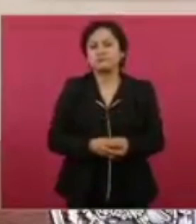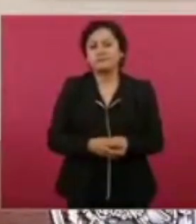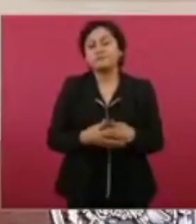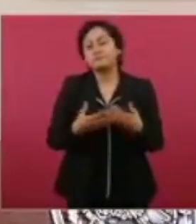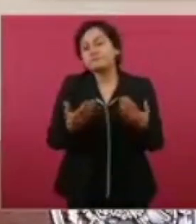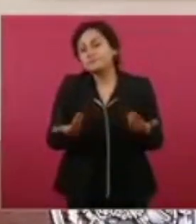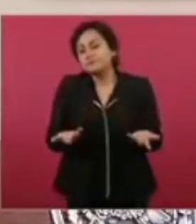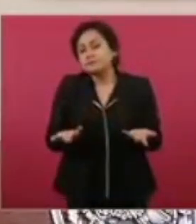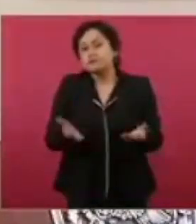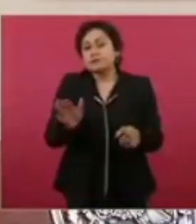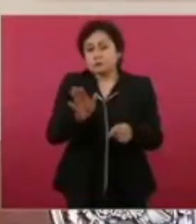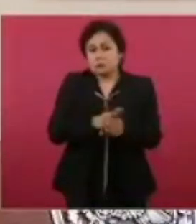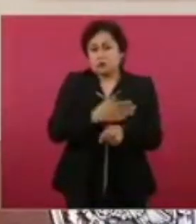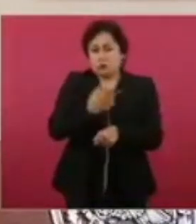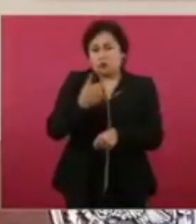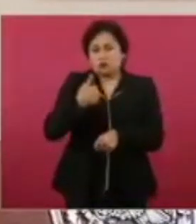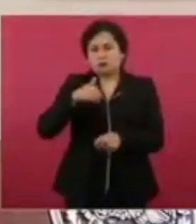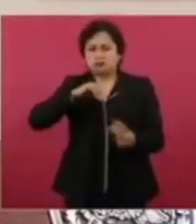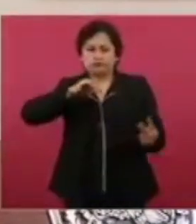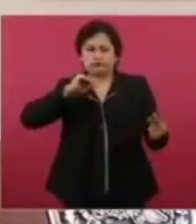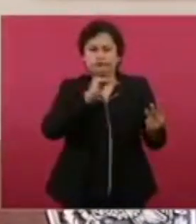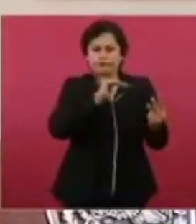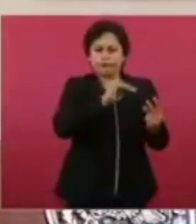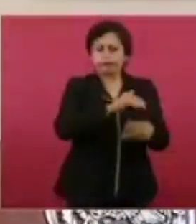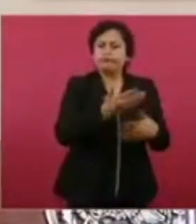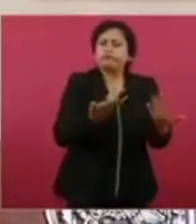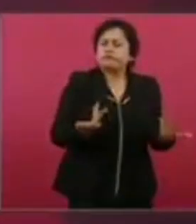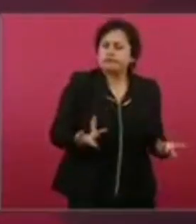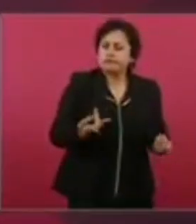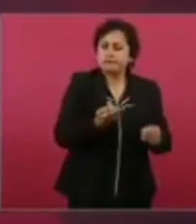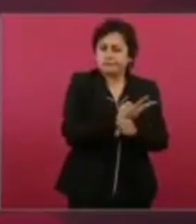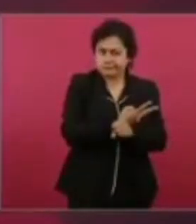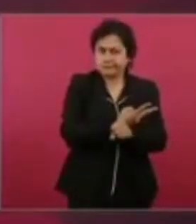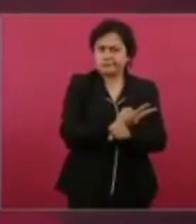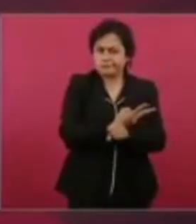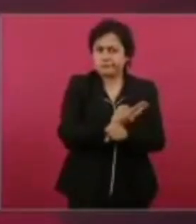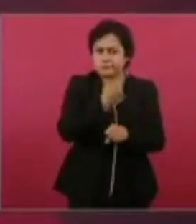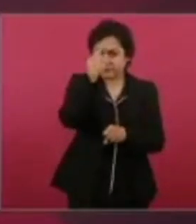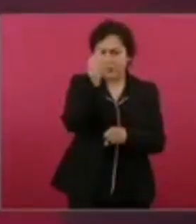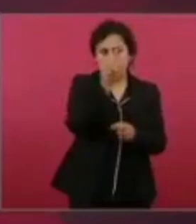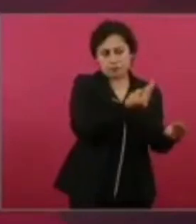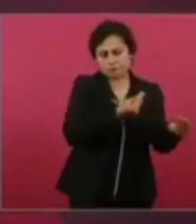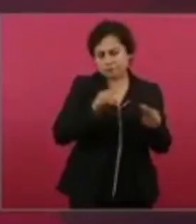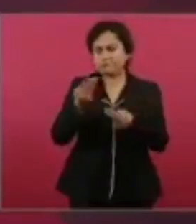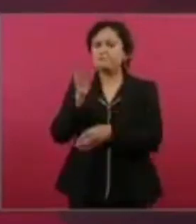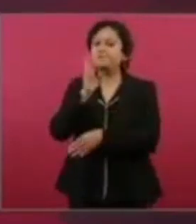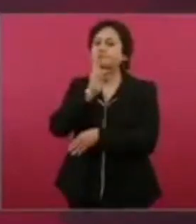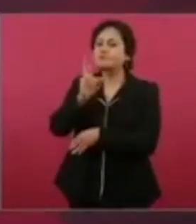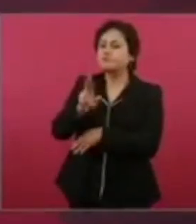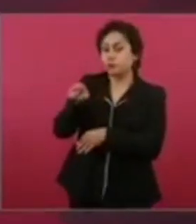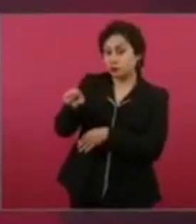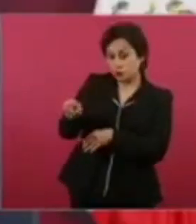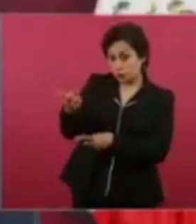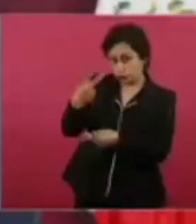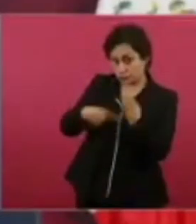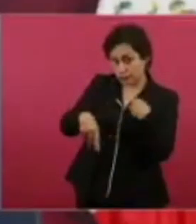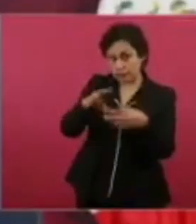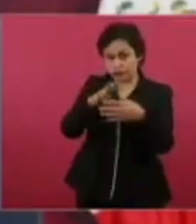voy a insistir, AIS, para que haya una respuesta a tu planteamiento.